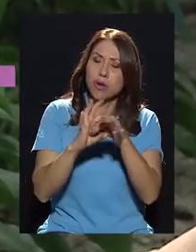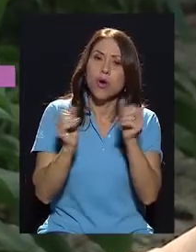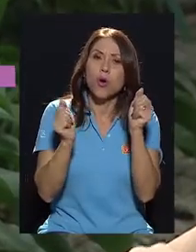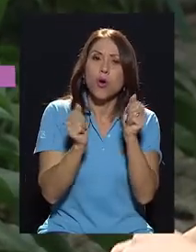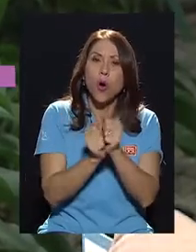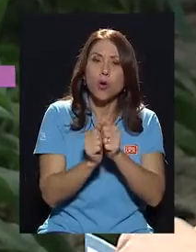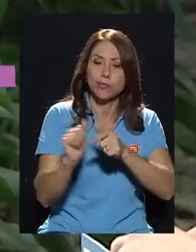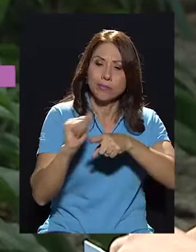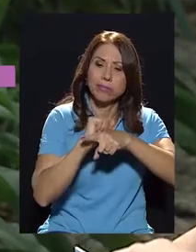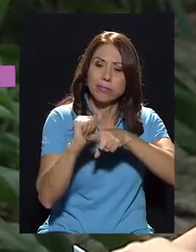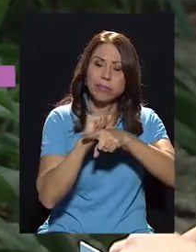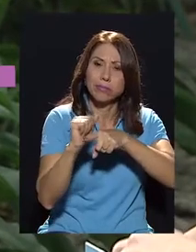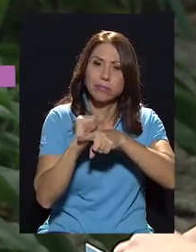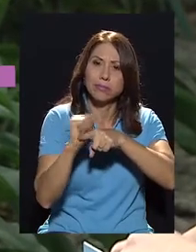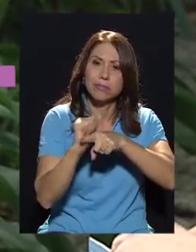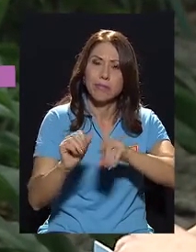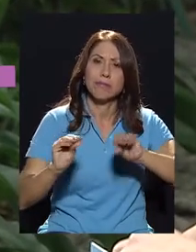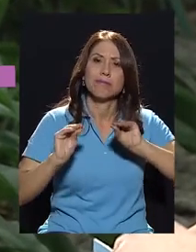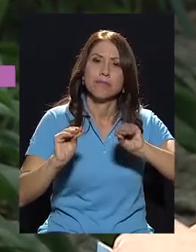del recurso humano,